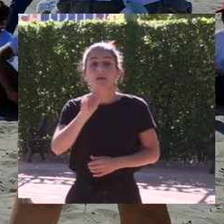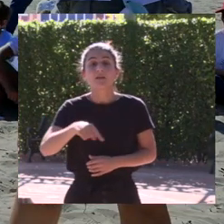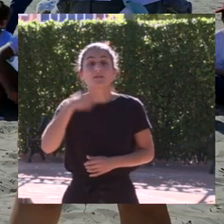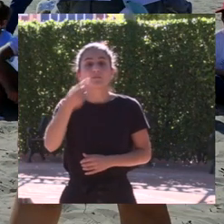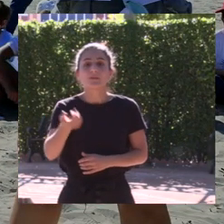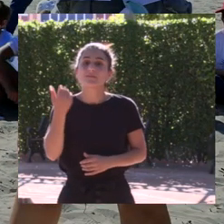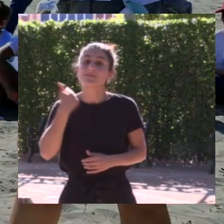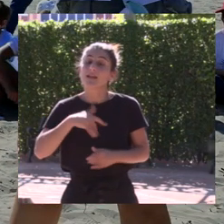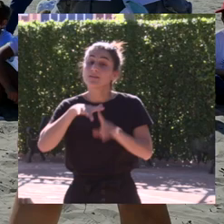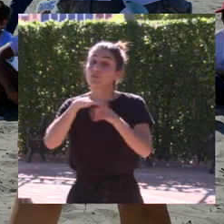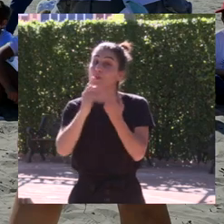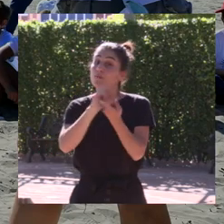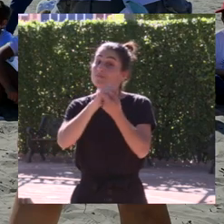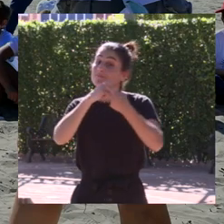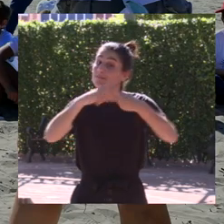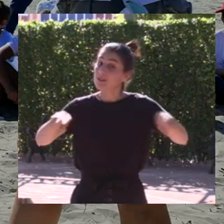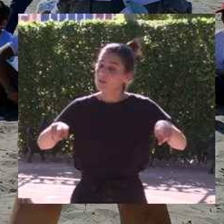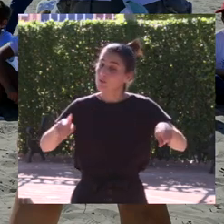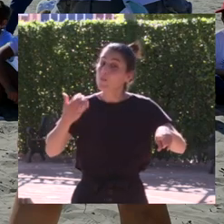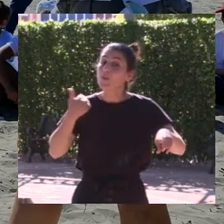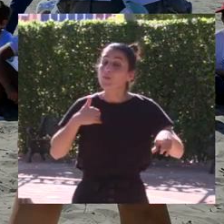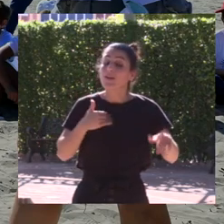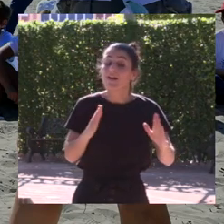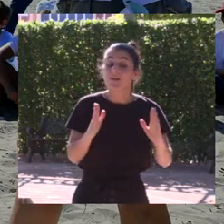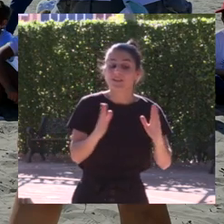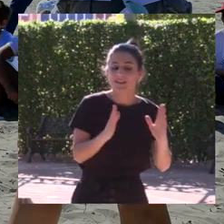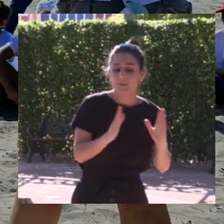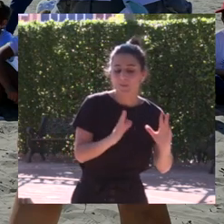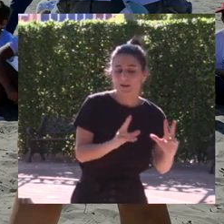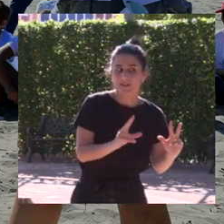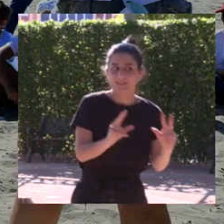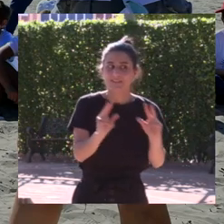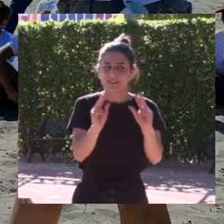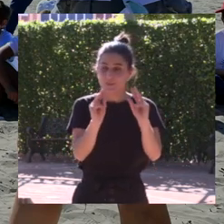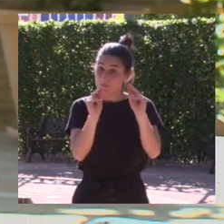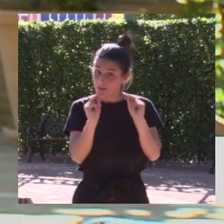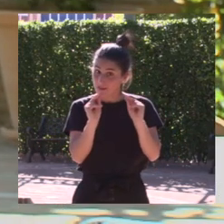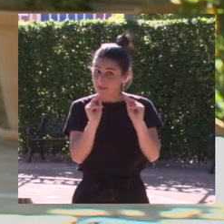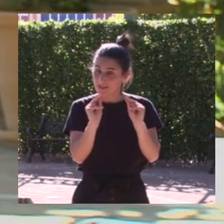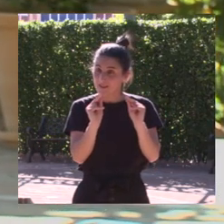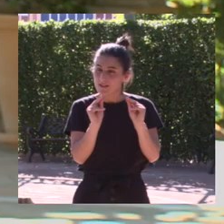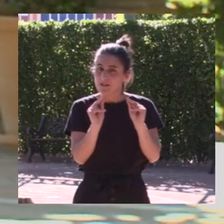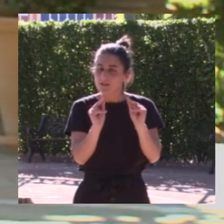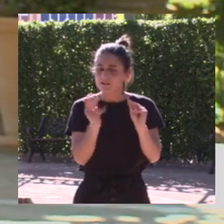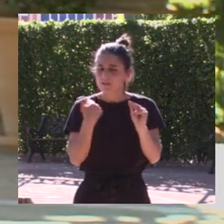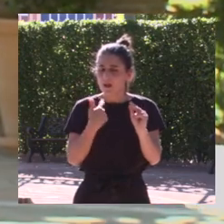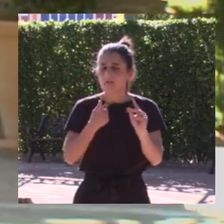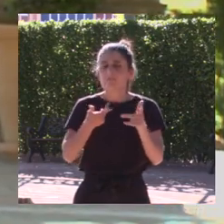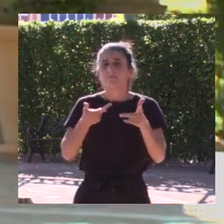luego cambia el viento al final de un ciclo yo creo que todos nos tenemos que